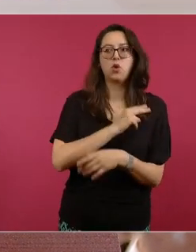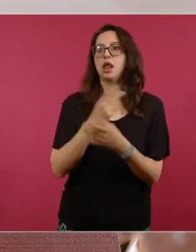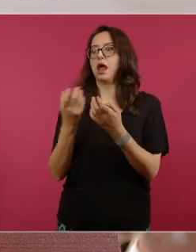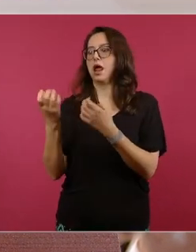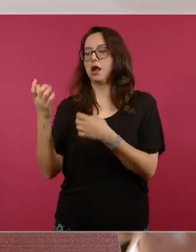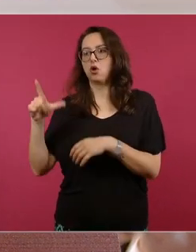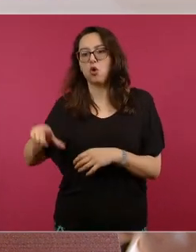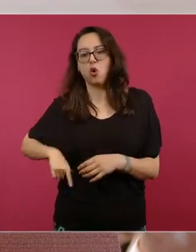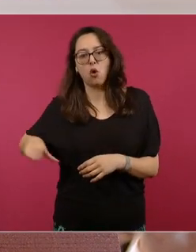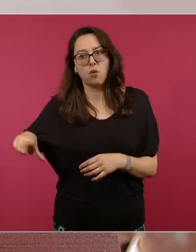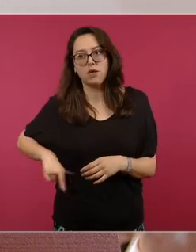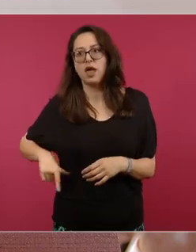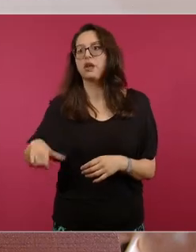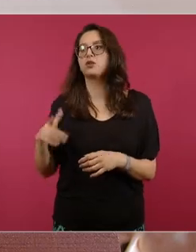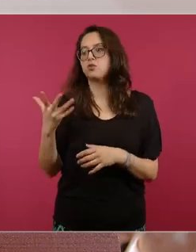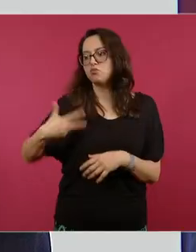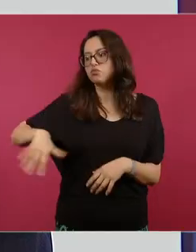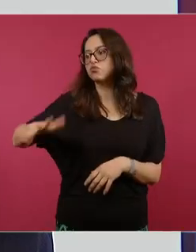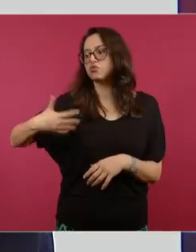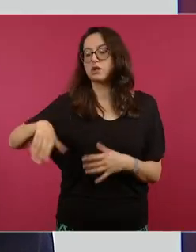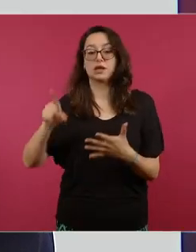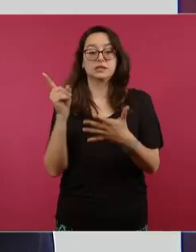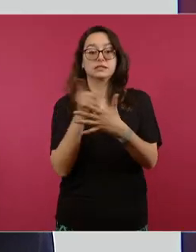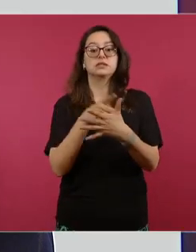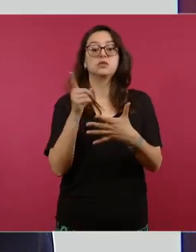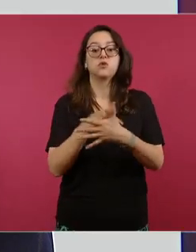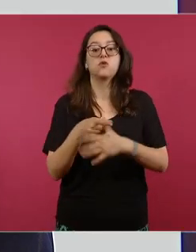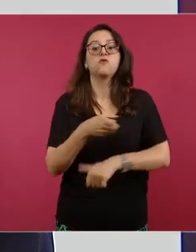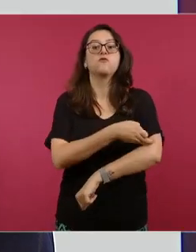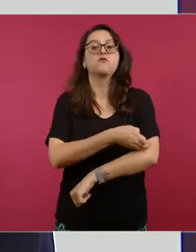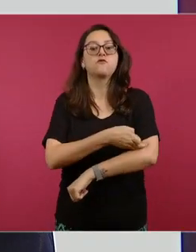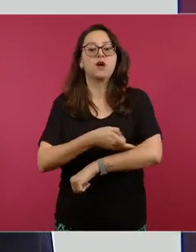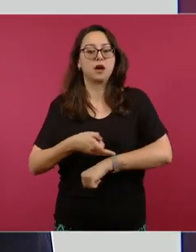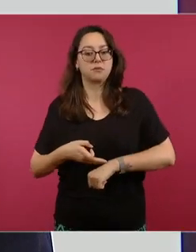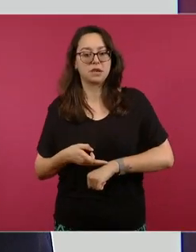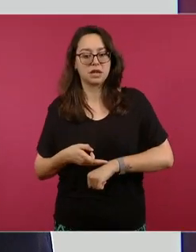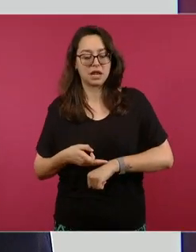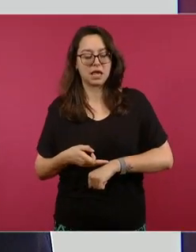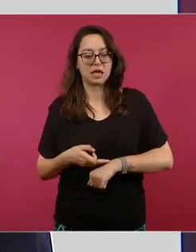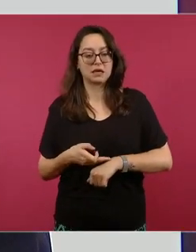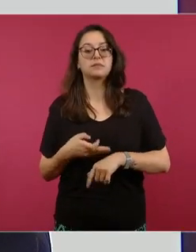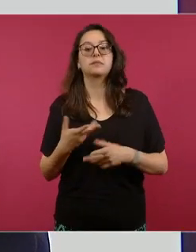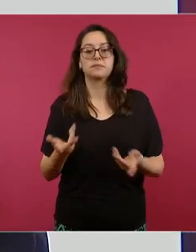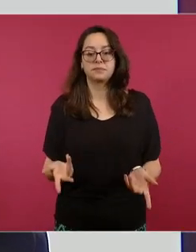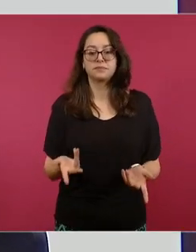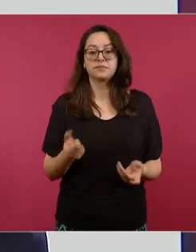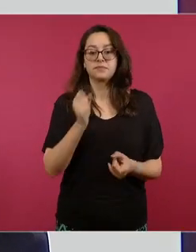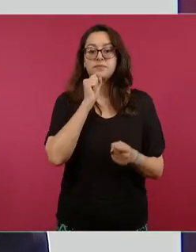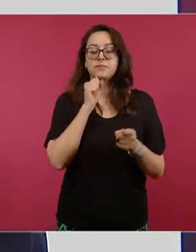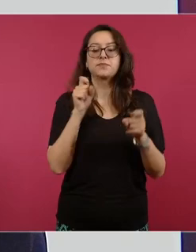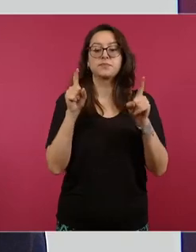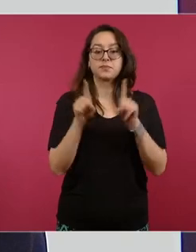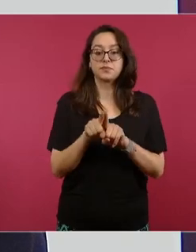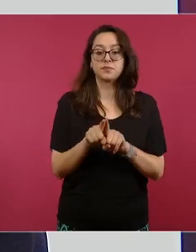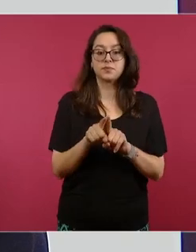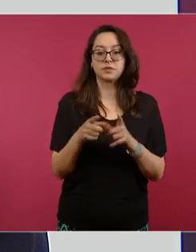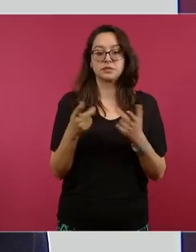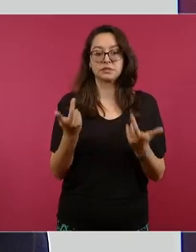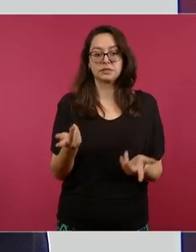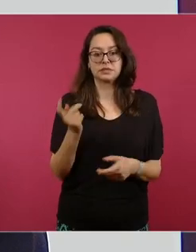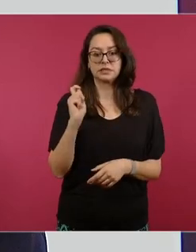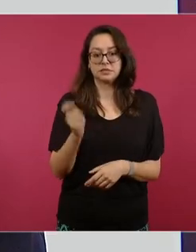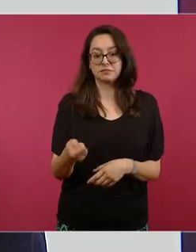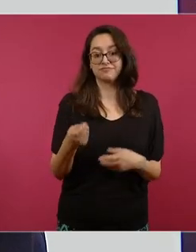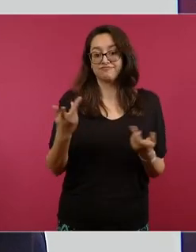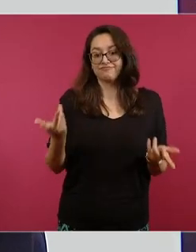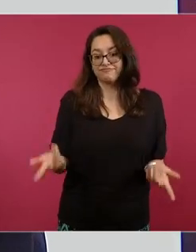está la búsqueda de familia esta se realiza a partir de que hay un cadáver no